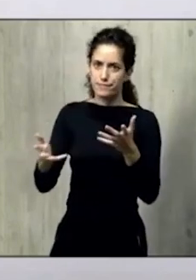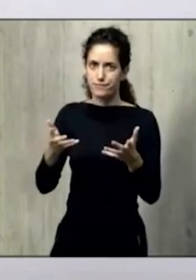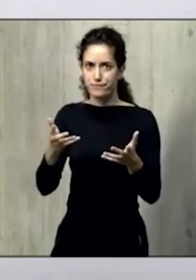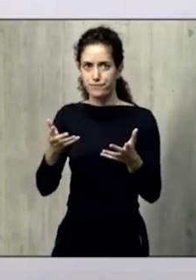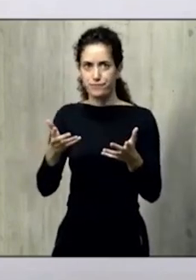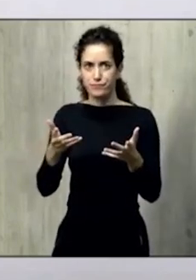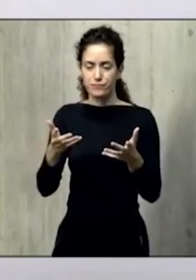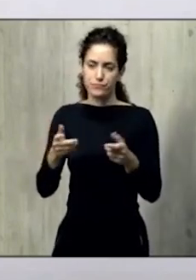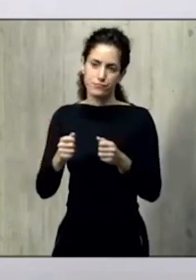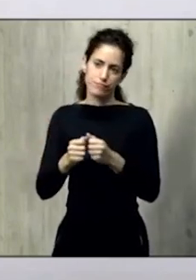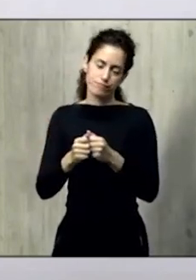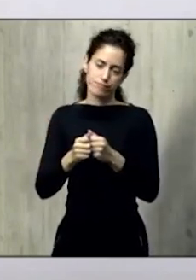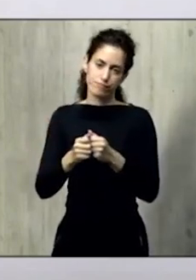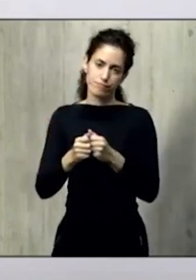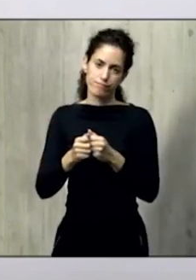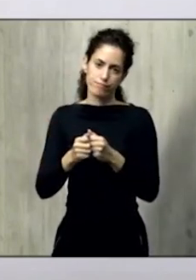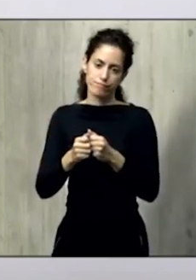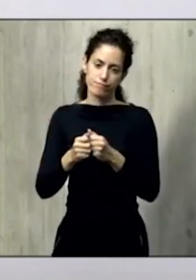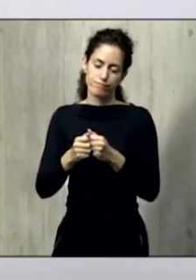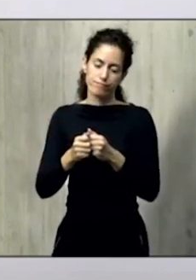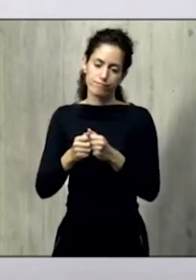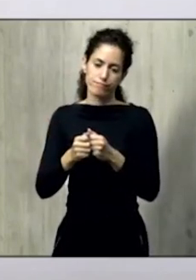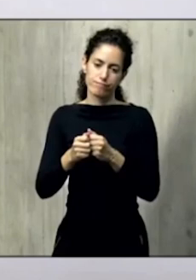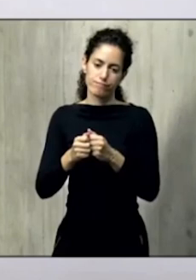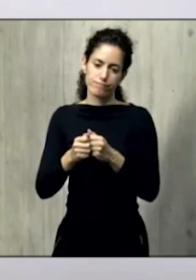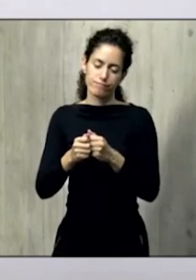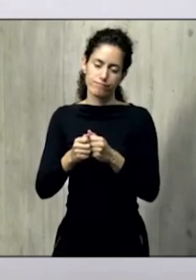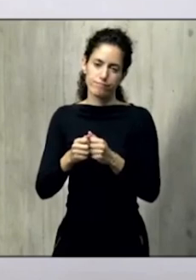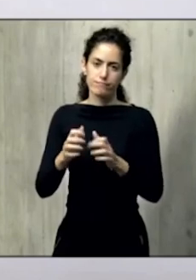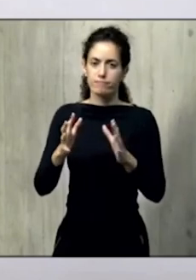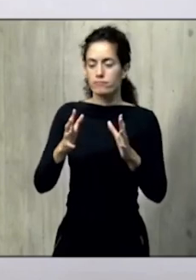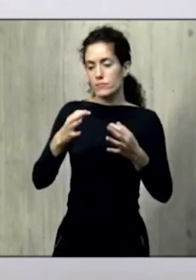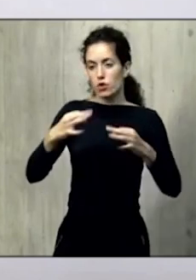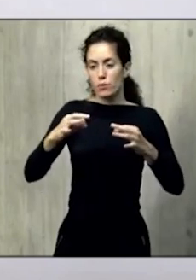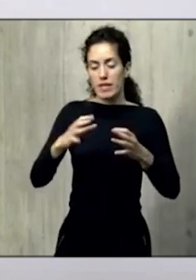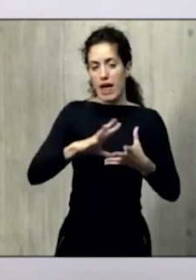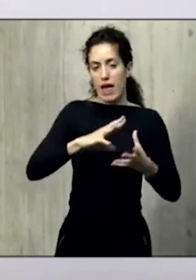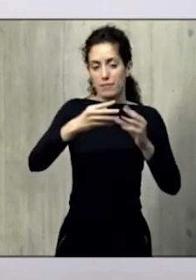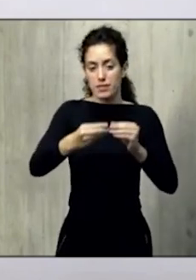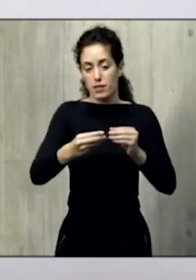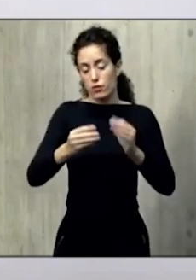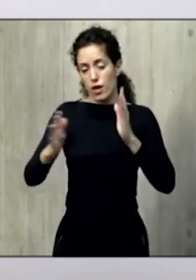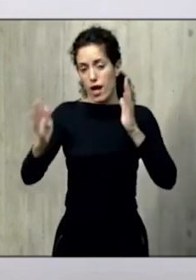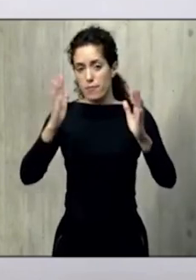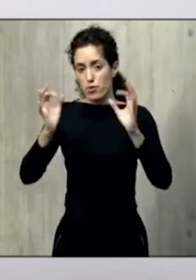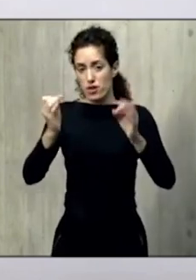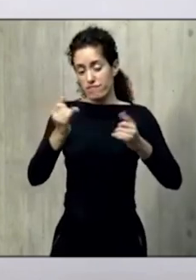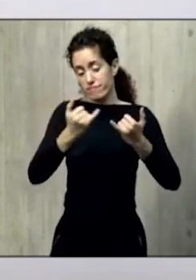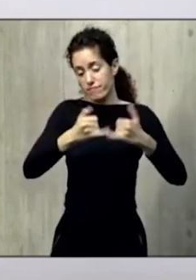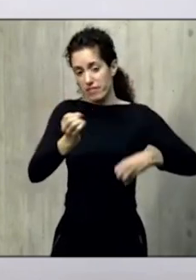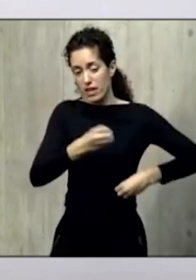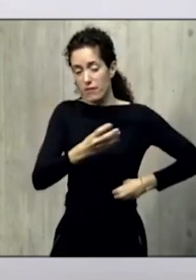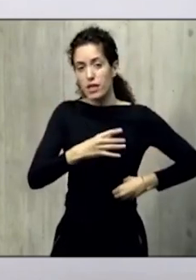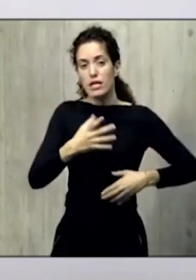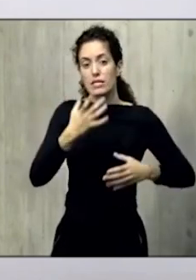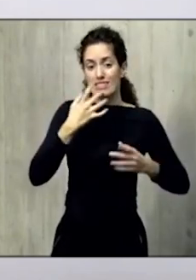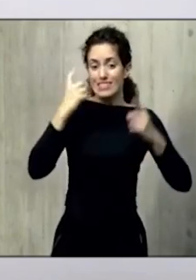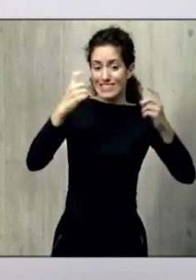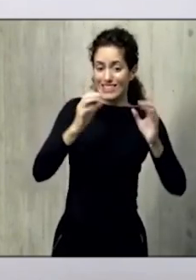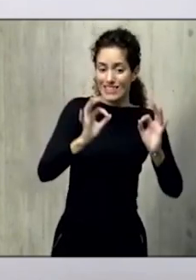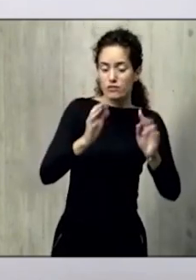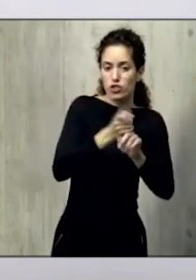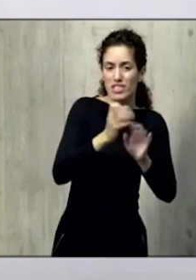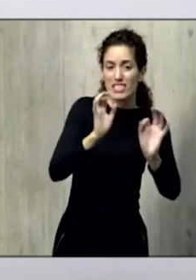digamos, alineados con el espíritu que deben tener estos tiempos, esas fiestas, pero al mismo tiempo,